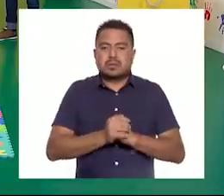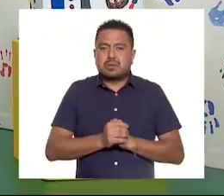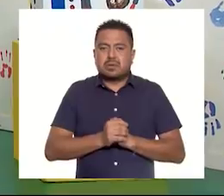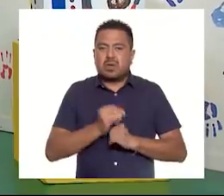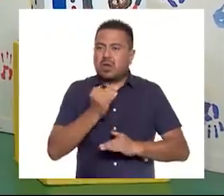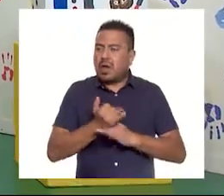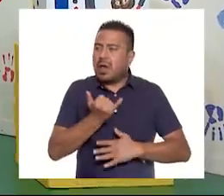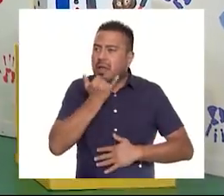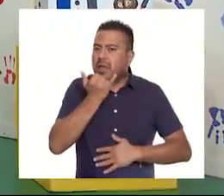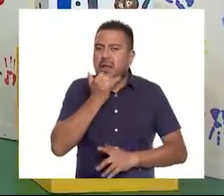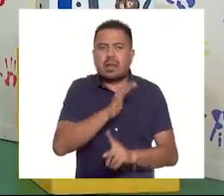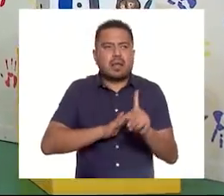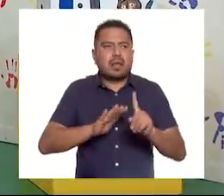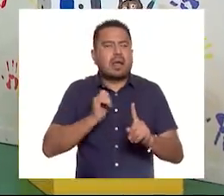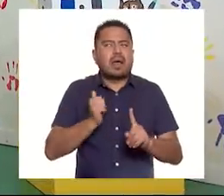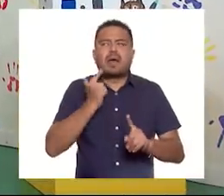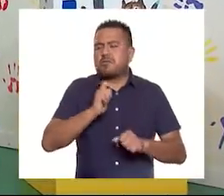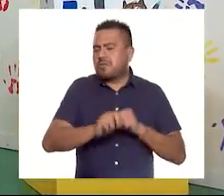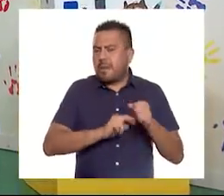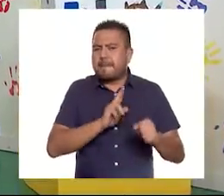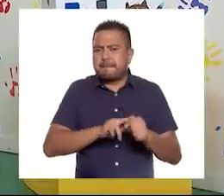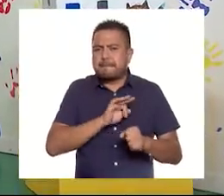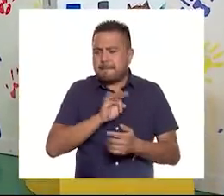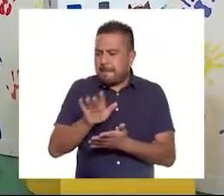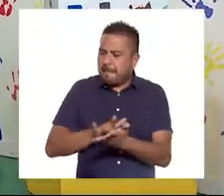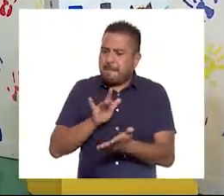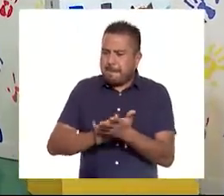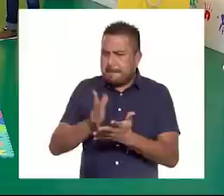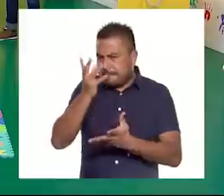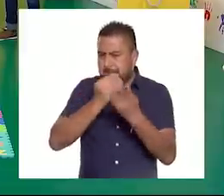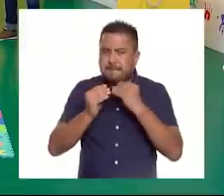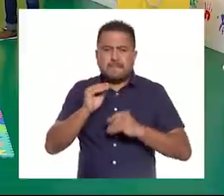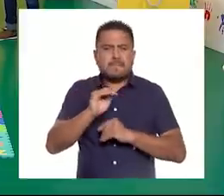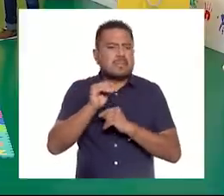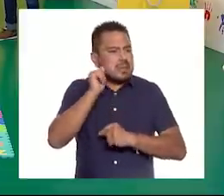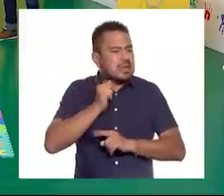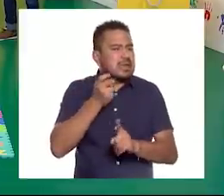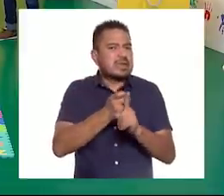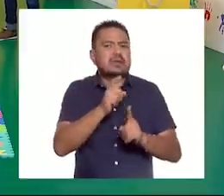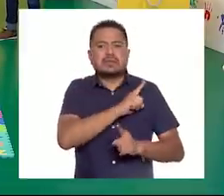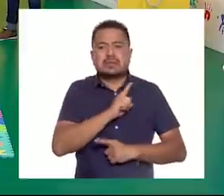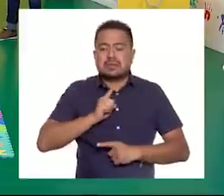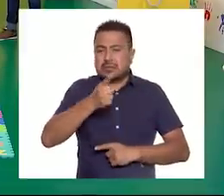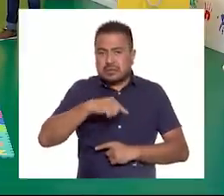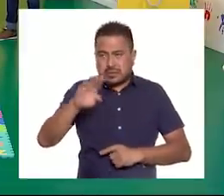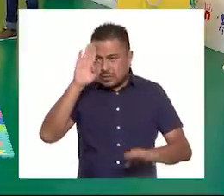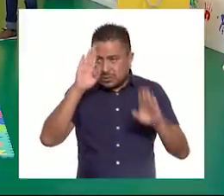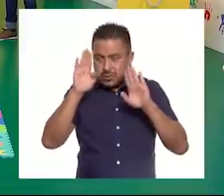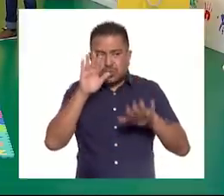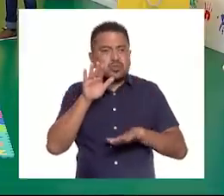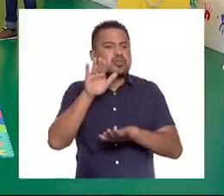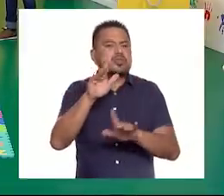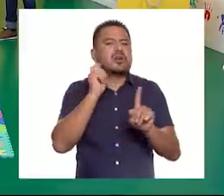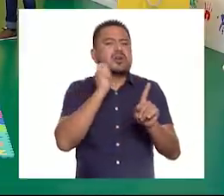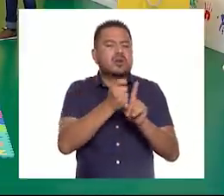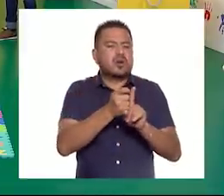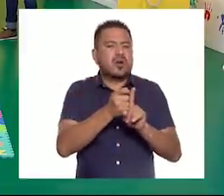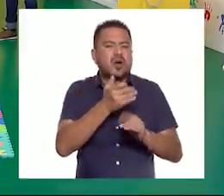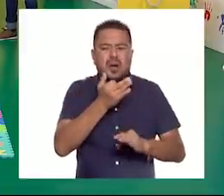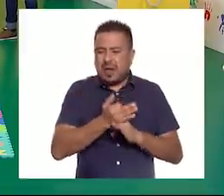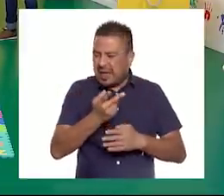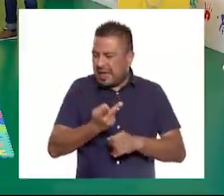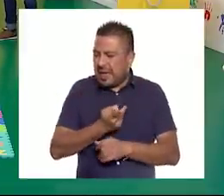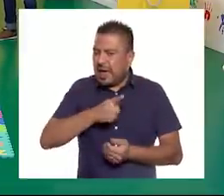Cometer errores es algo normal. Podemos aprender mucho de ellos, además, siempre y cuando reflexionemos acerca de la forma en que